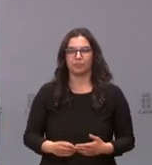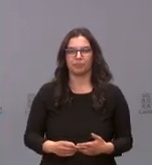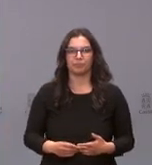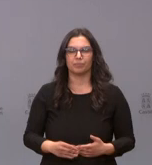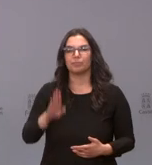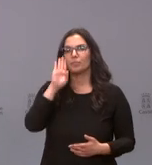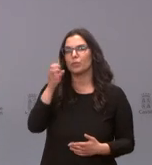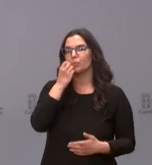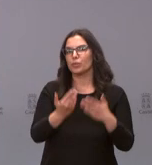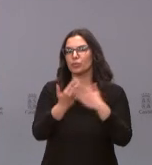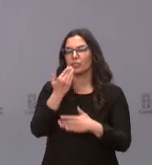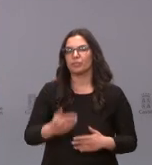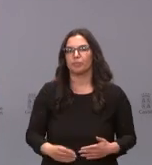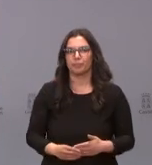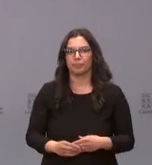Hola, buenos días.